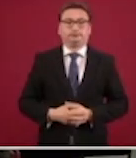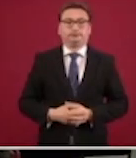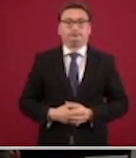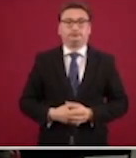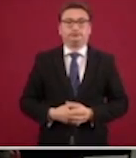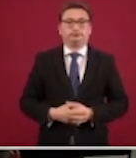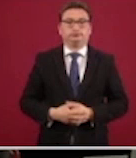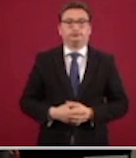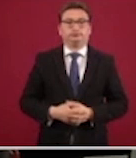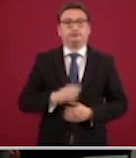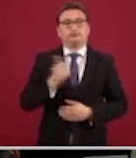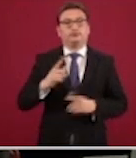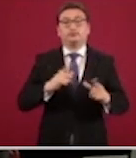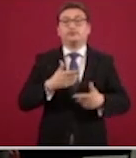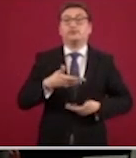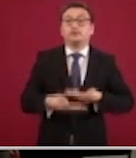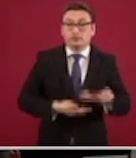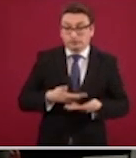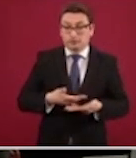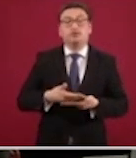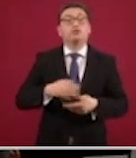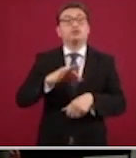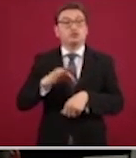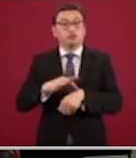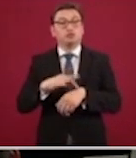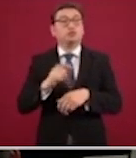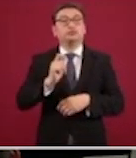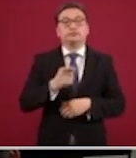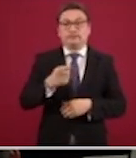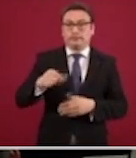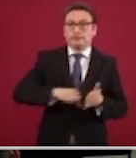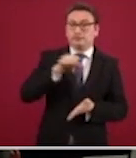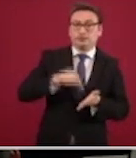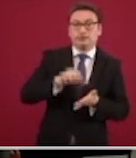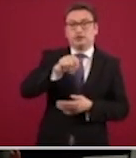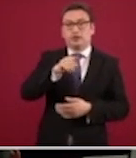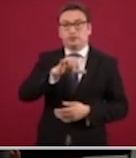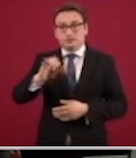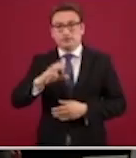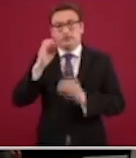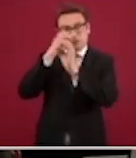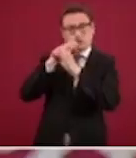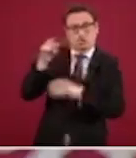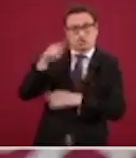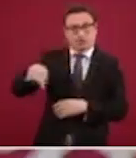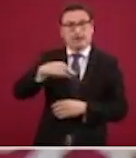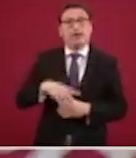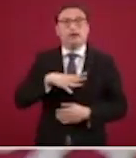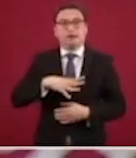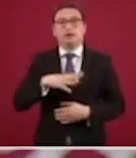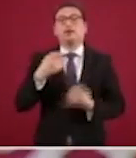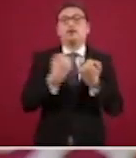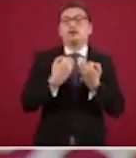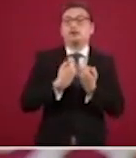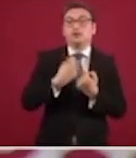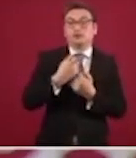Los siguientes servicios médicos y hospitalarios. Adicionalmente, el Centro Médico ABC Observatorio y los hospitales